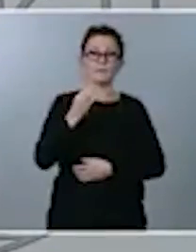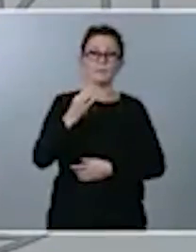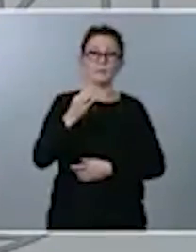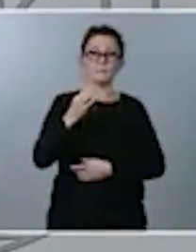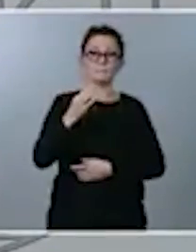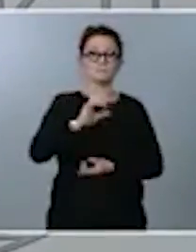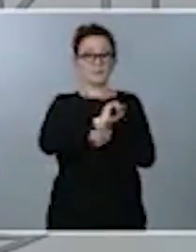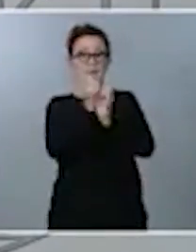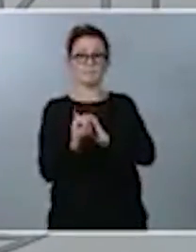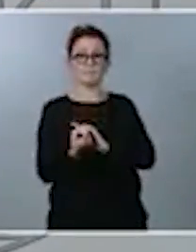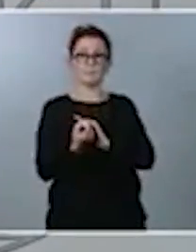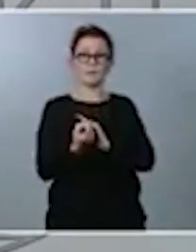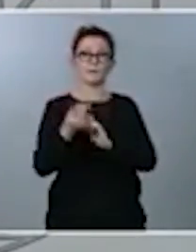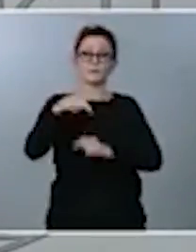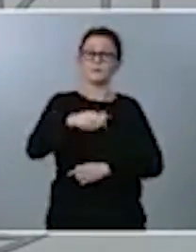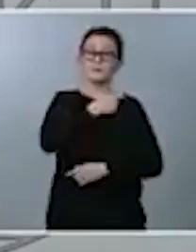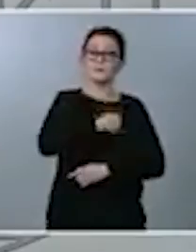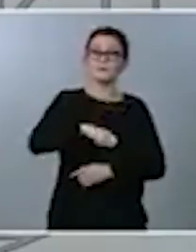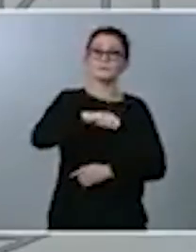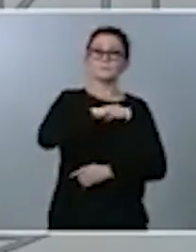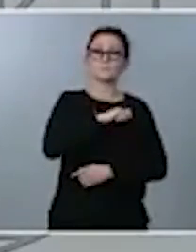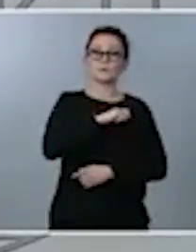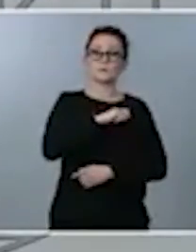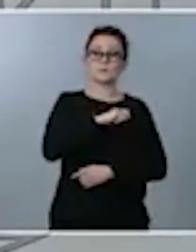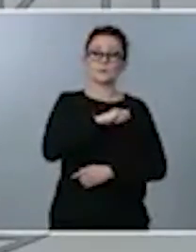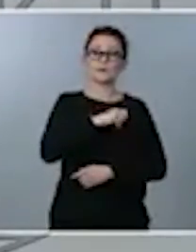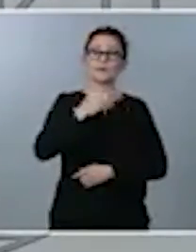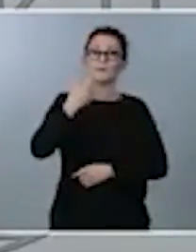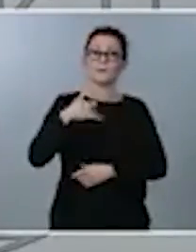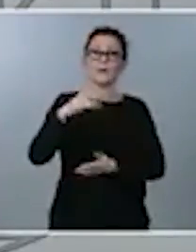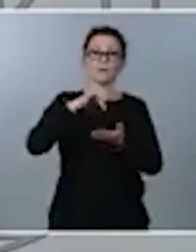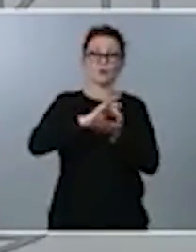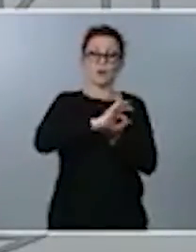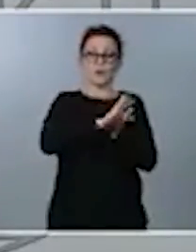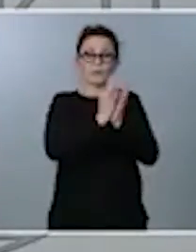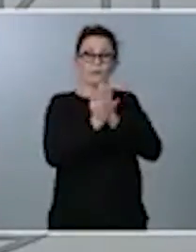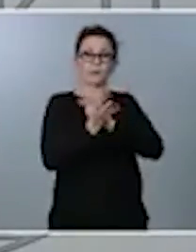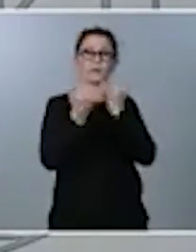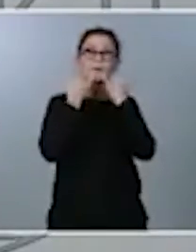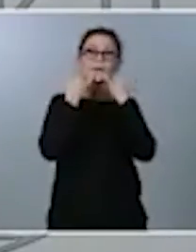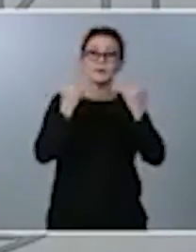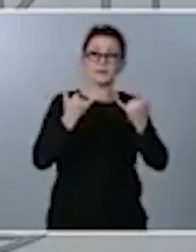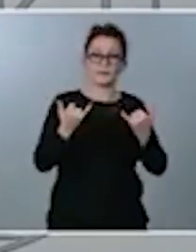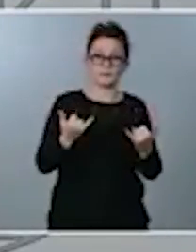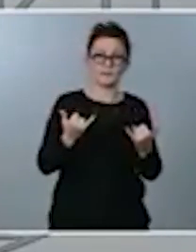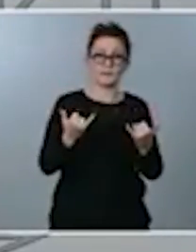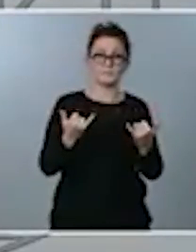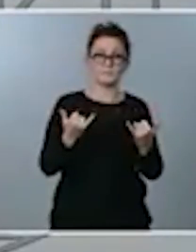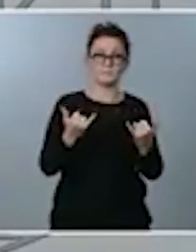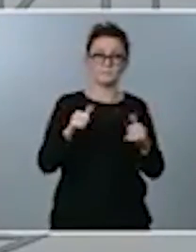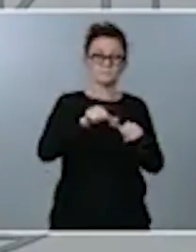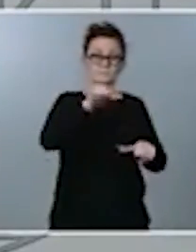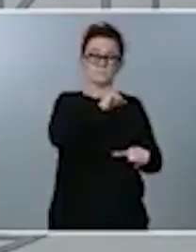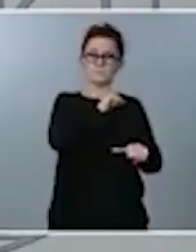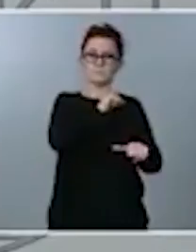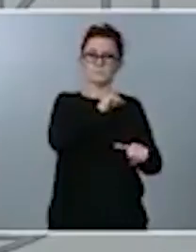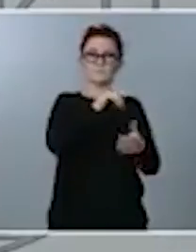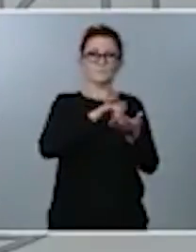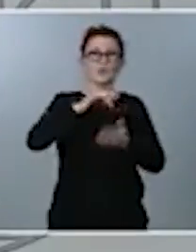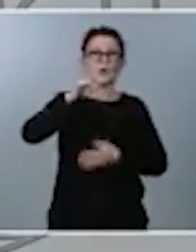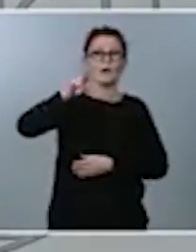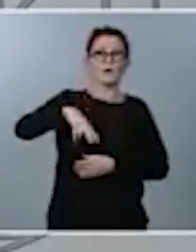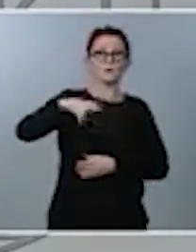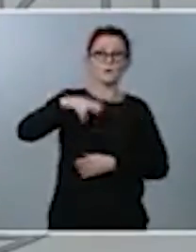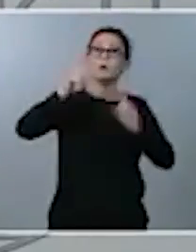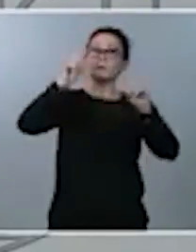está ya llamada a vivir una transformación energética sin precedentes, a modificar también la base